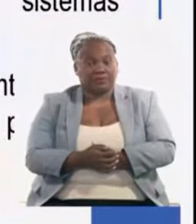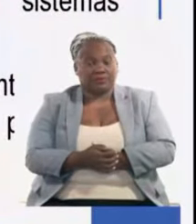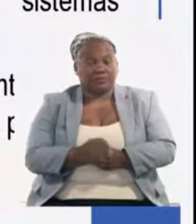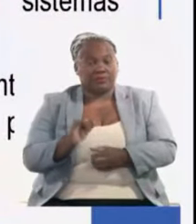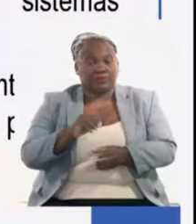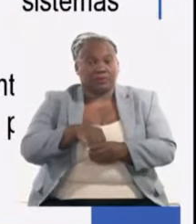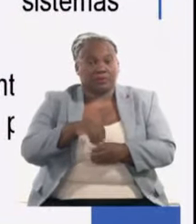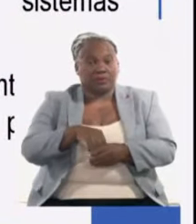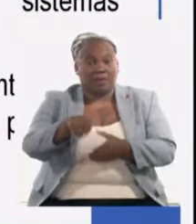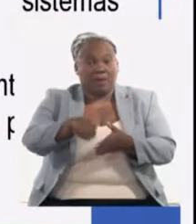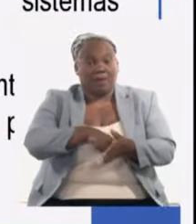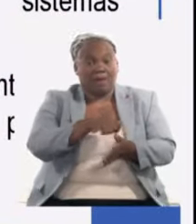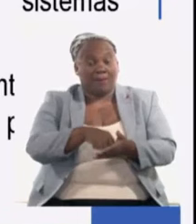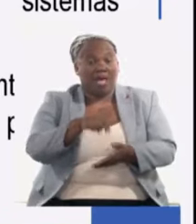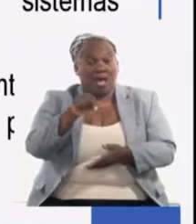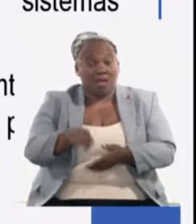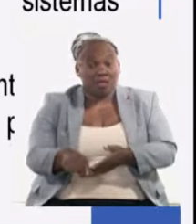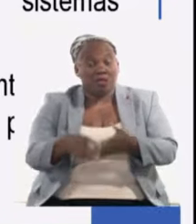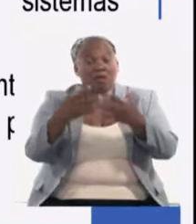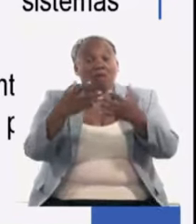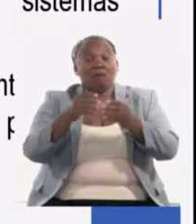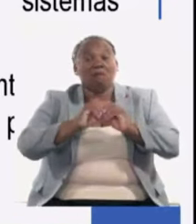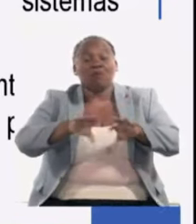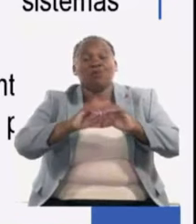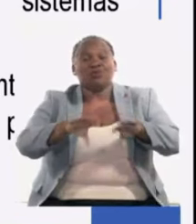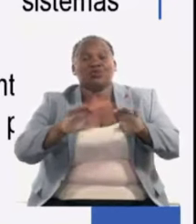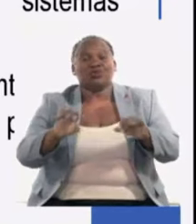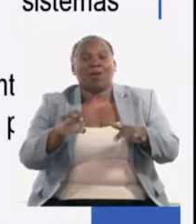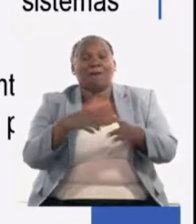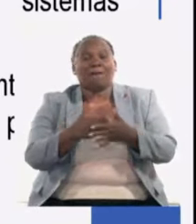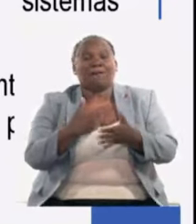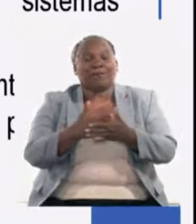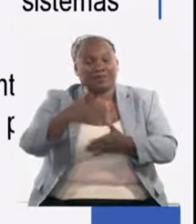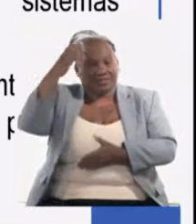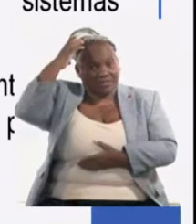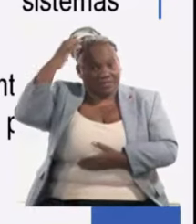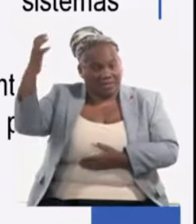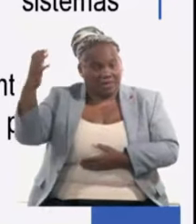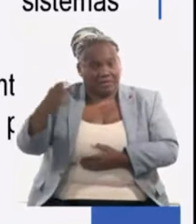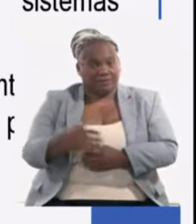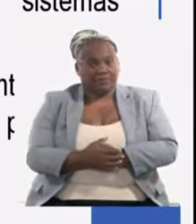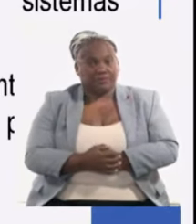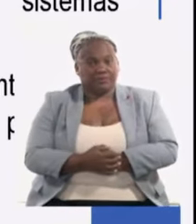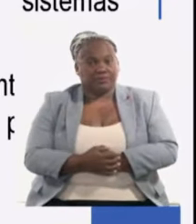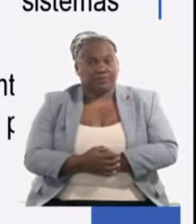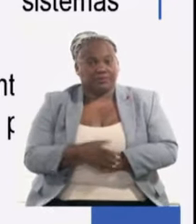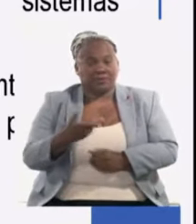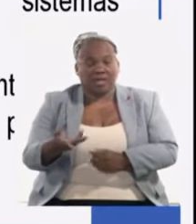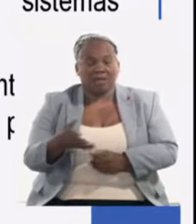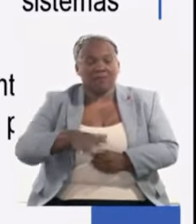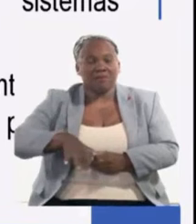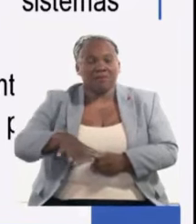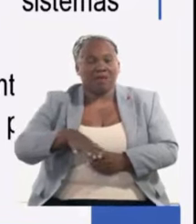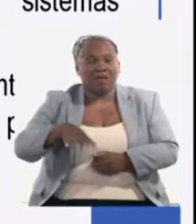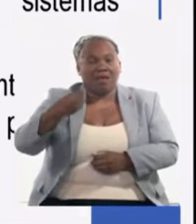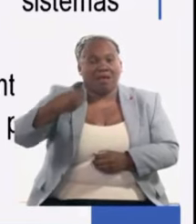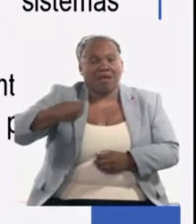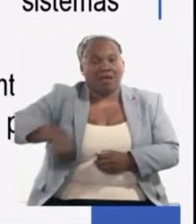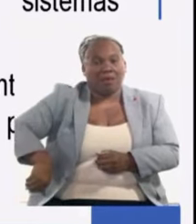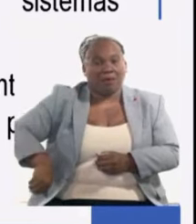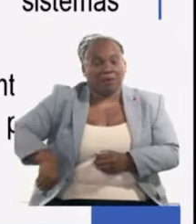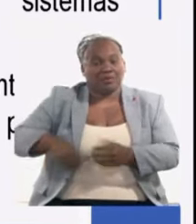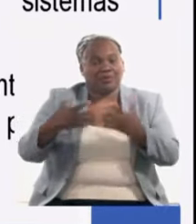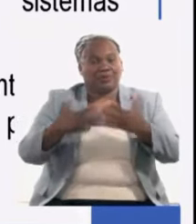incorporadas en el plan está la promoción desde empresas estatales de las relaciones con los actores no estatales sobre la base del aprovechamiento de las capacidades